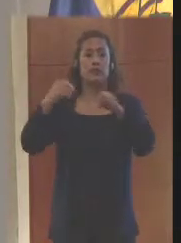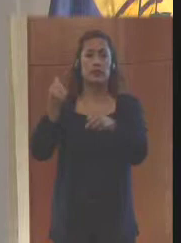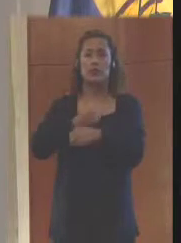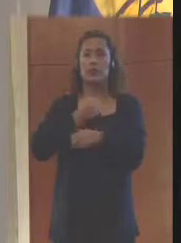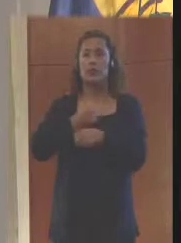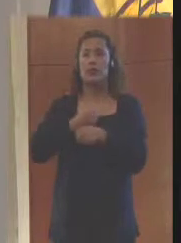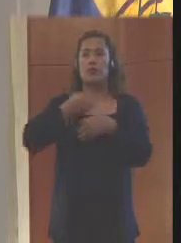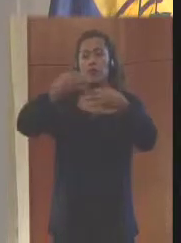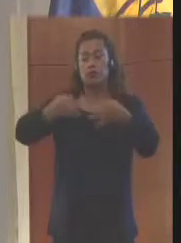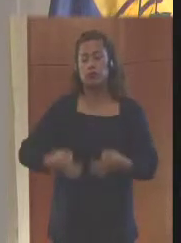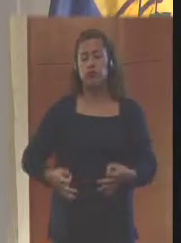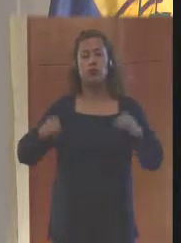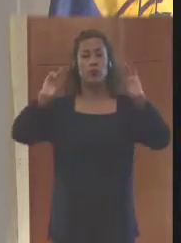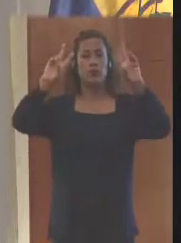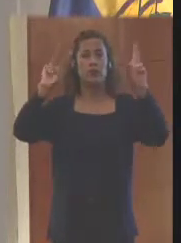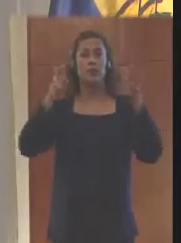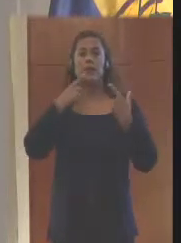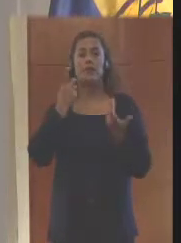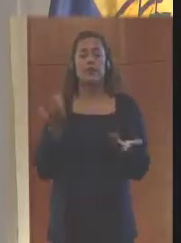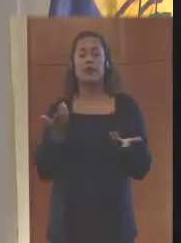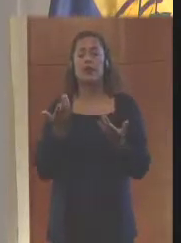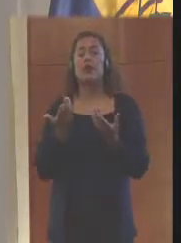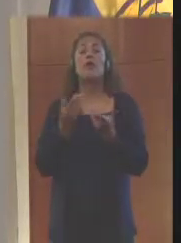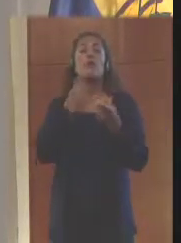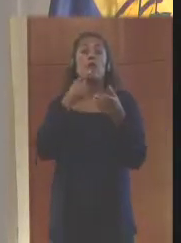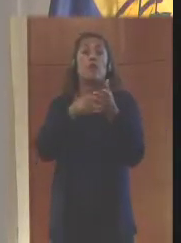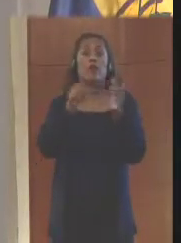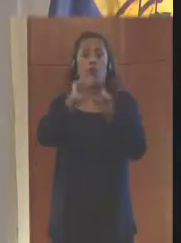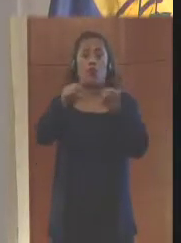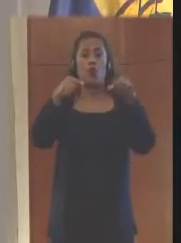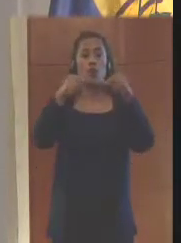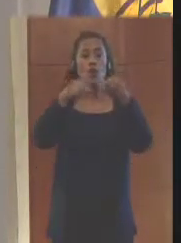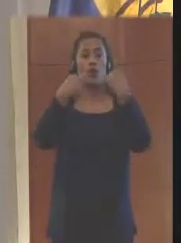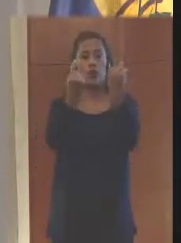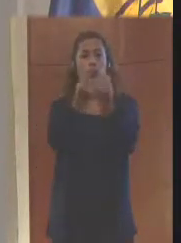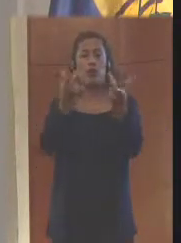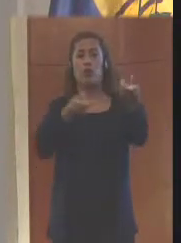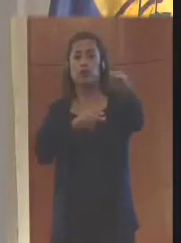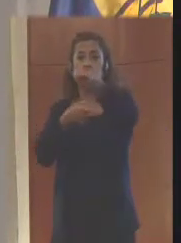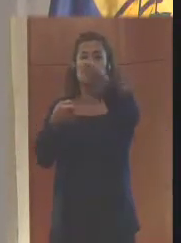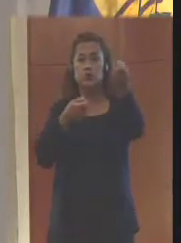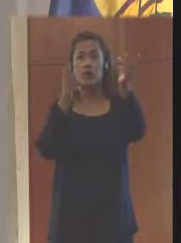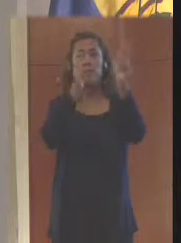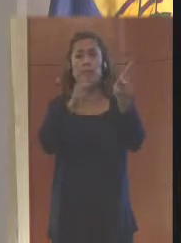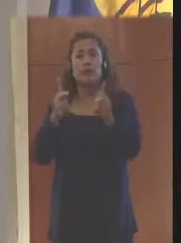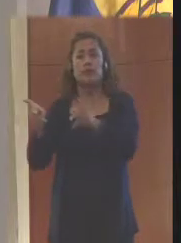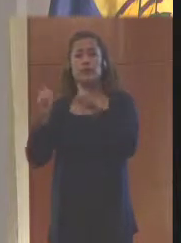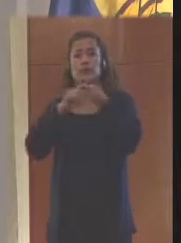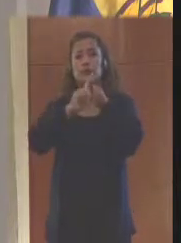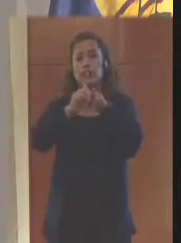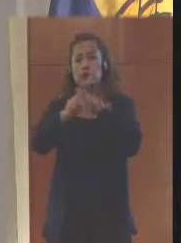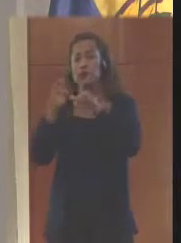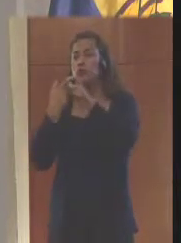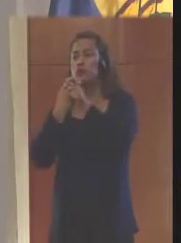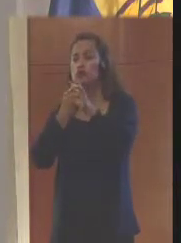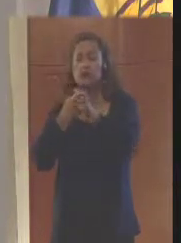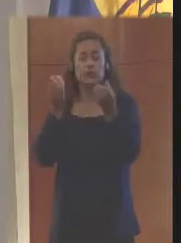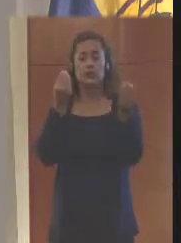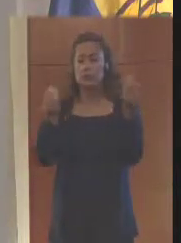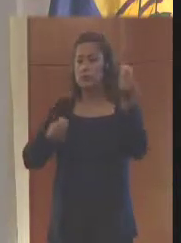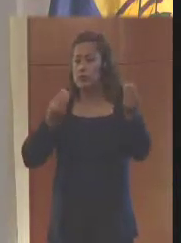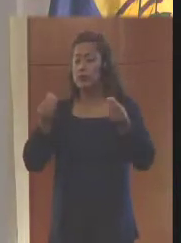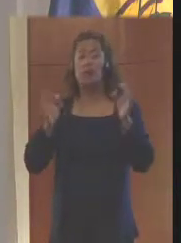ejemplo, muy puntual en el tema de la Junta Nacional de Bomberos. La iniciativa de la construcción del Plan Nacional de Contingencia y la